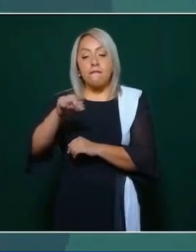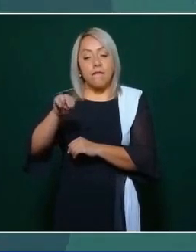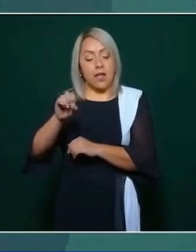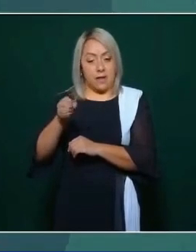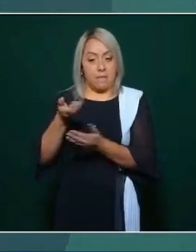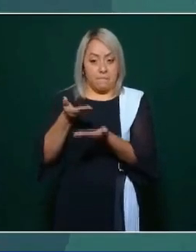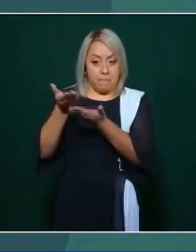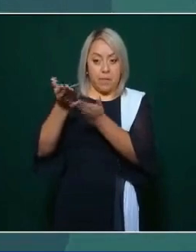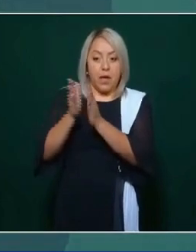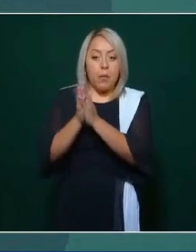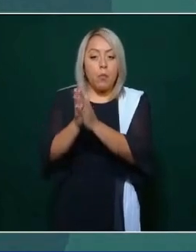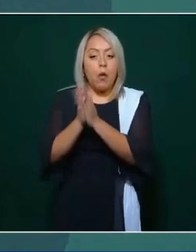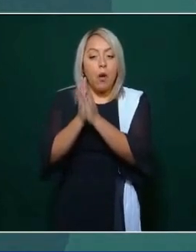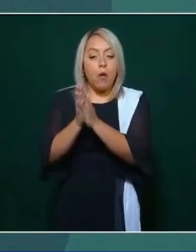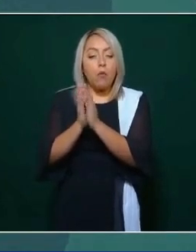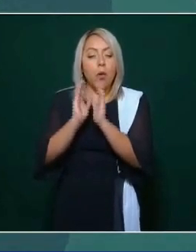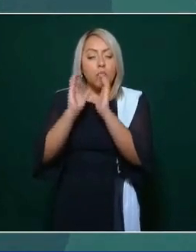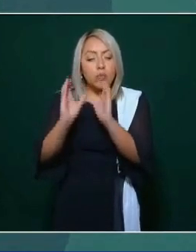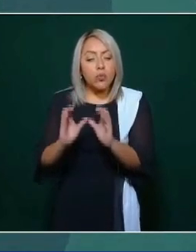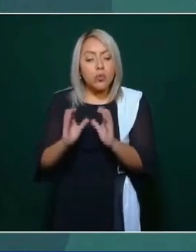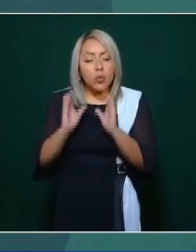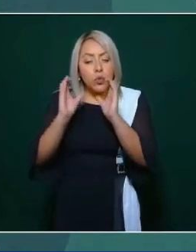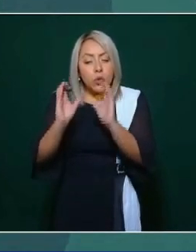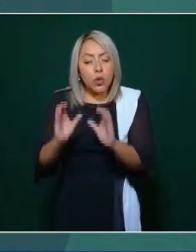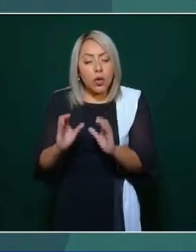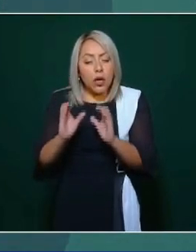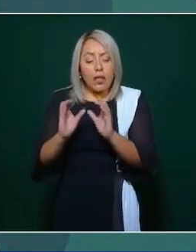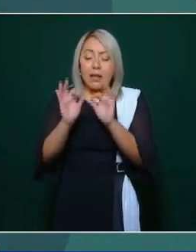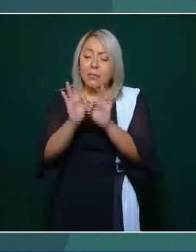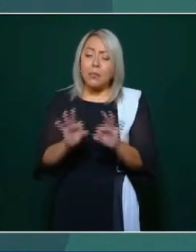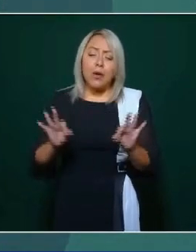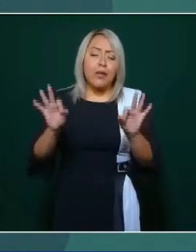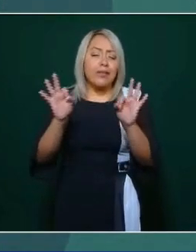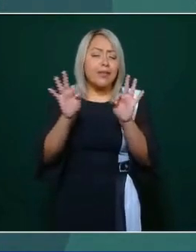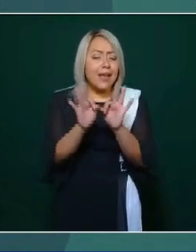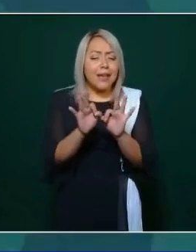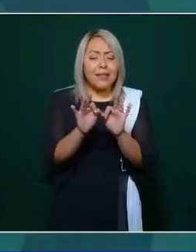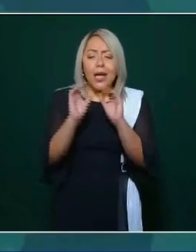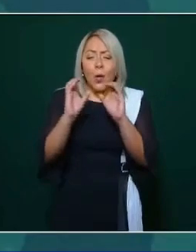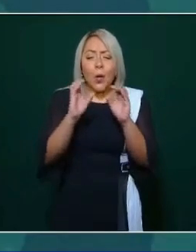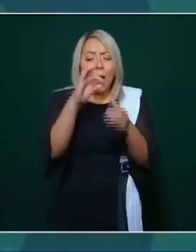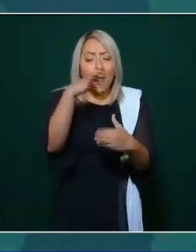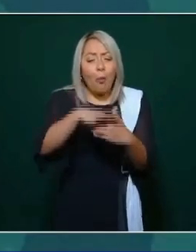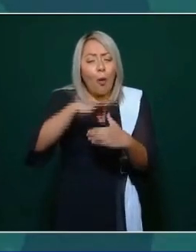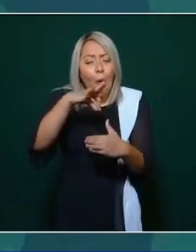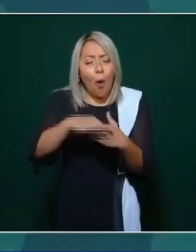cuide por favor que se respete el voto de los ciudadanos